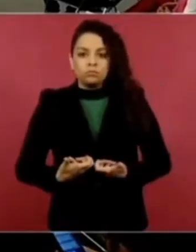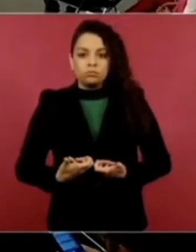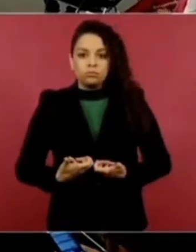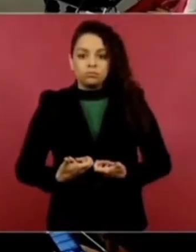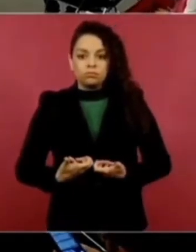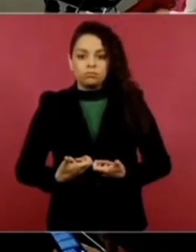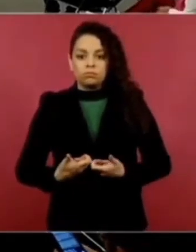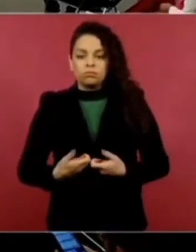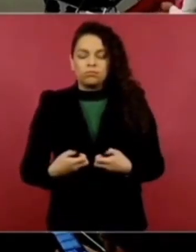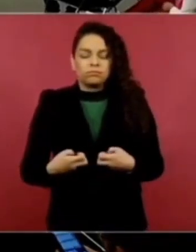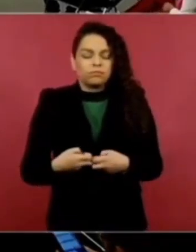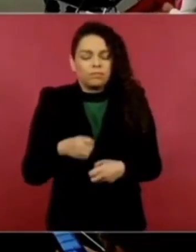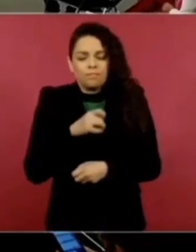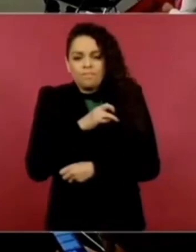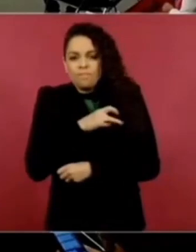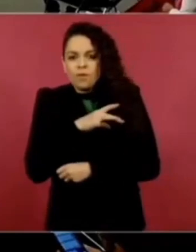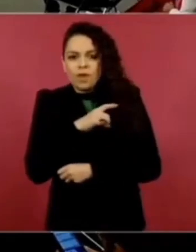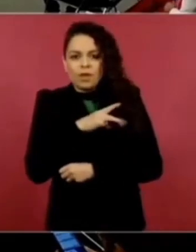Salinas,